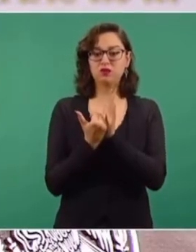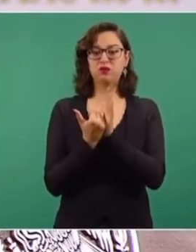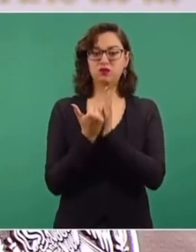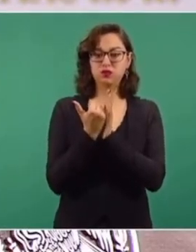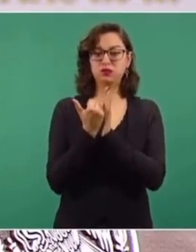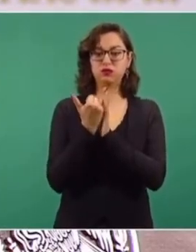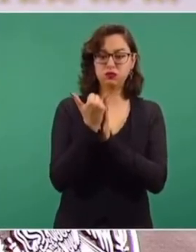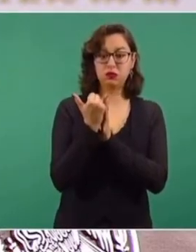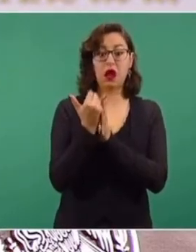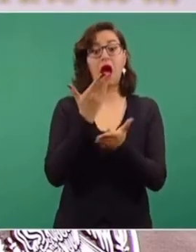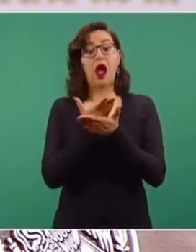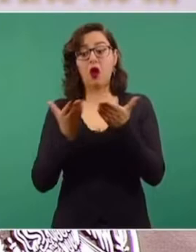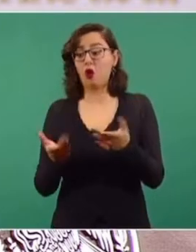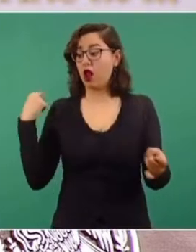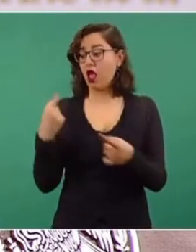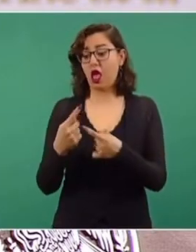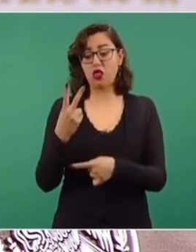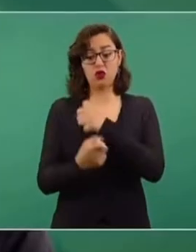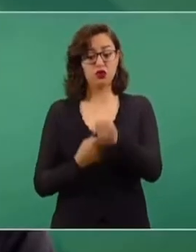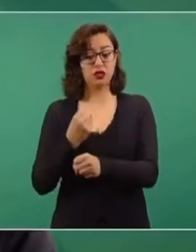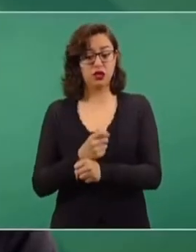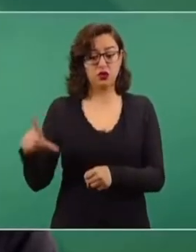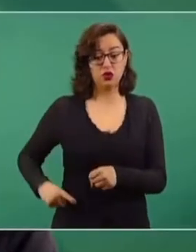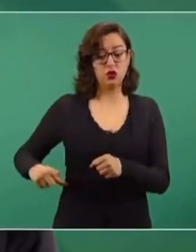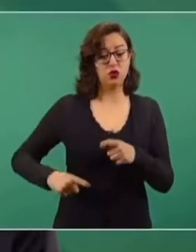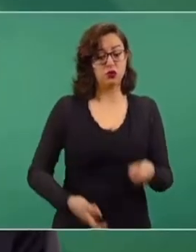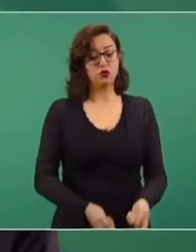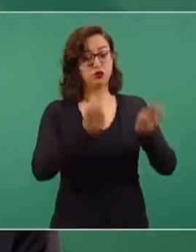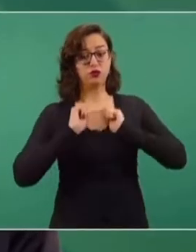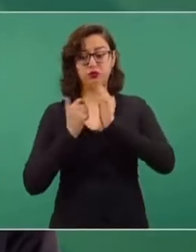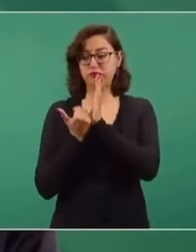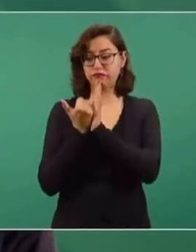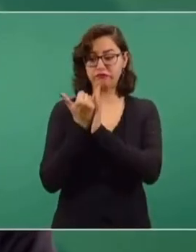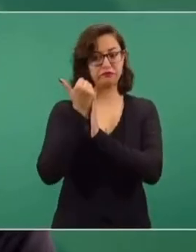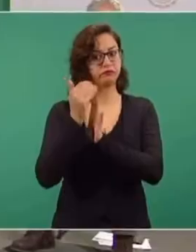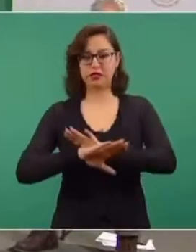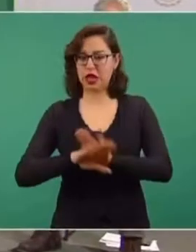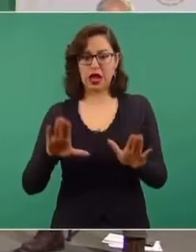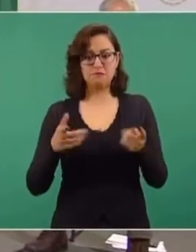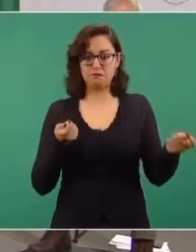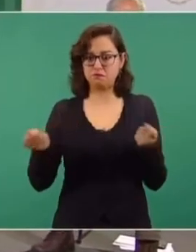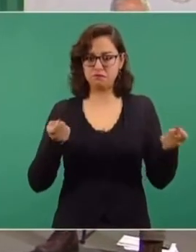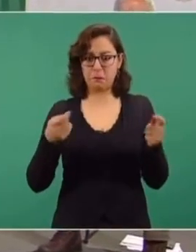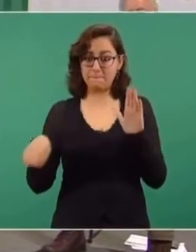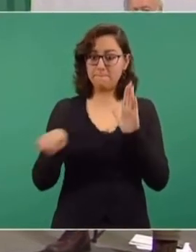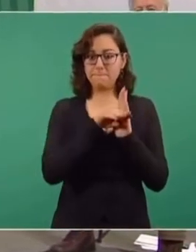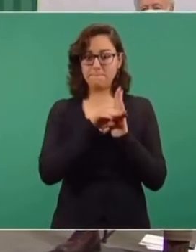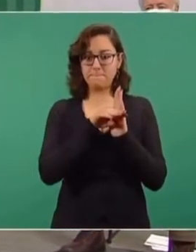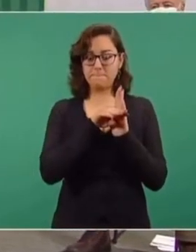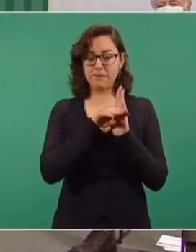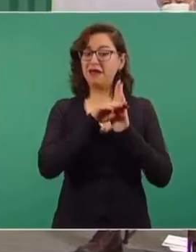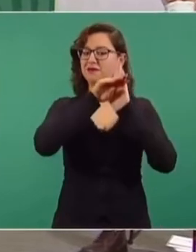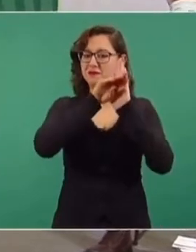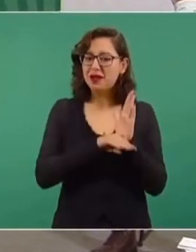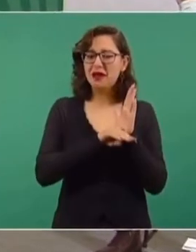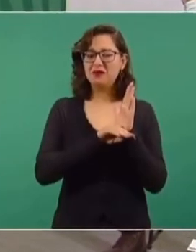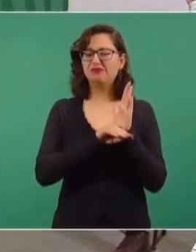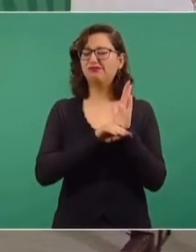llegamos y se ha mantenido, se estabilizado, incluso hay una disminución mínima aceptada